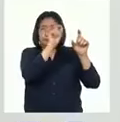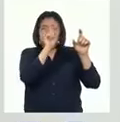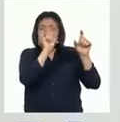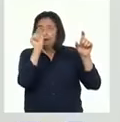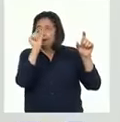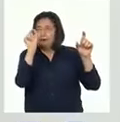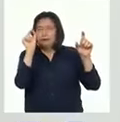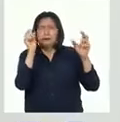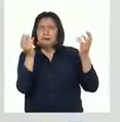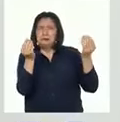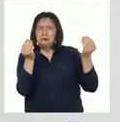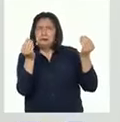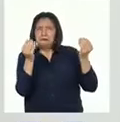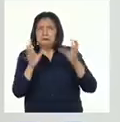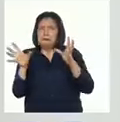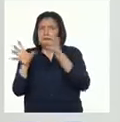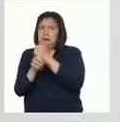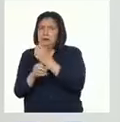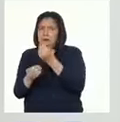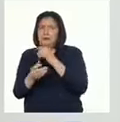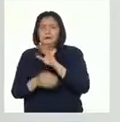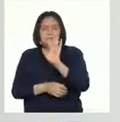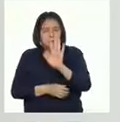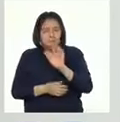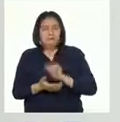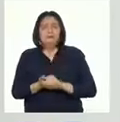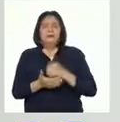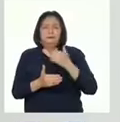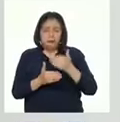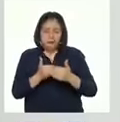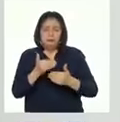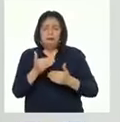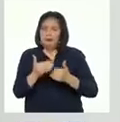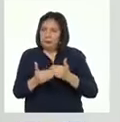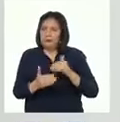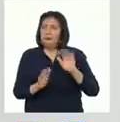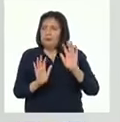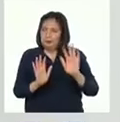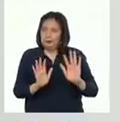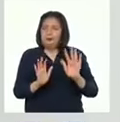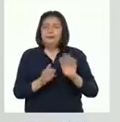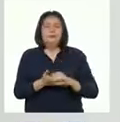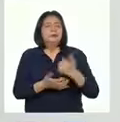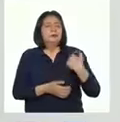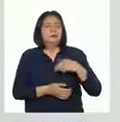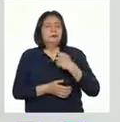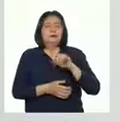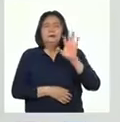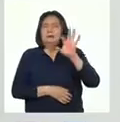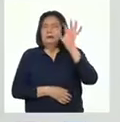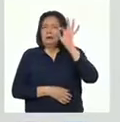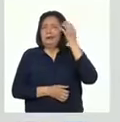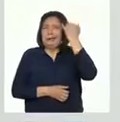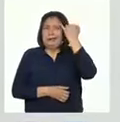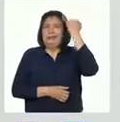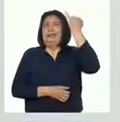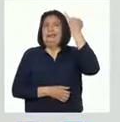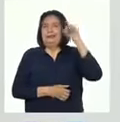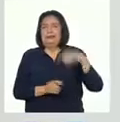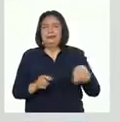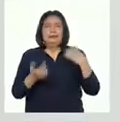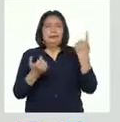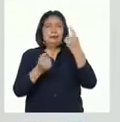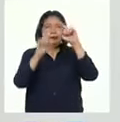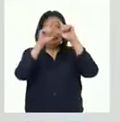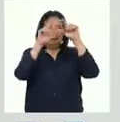¿cómo esto nos conducirá a hacer el resumen? Iremos poco a poco. Tenemos que seleccionar la idea principal